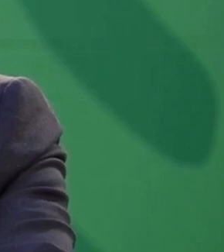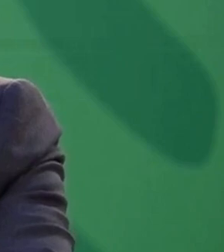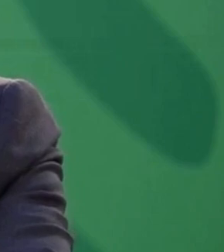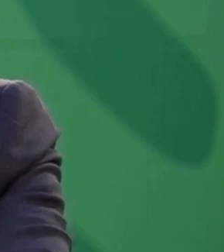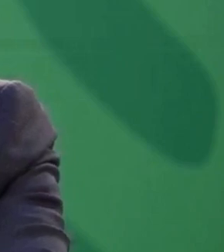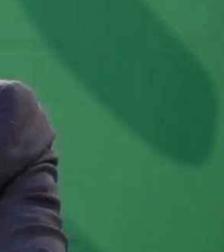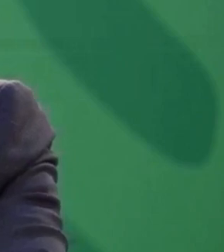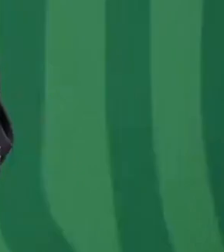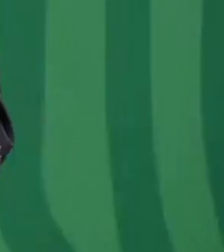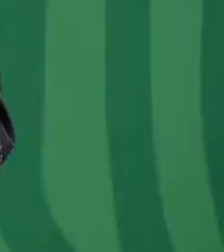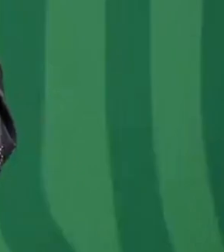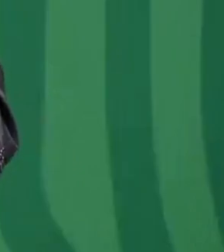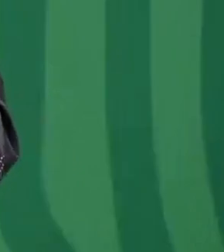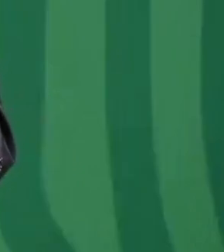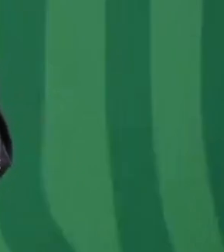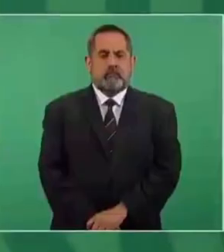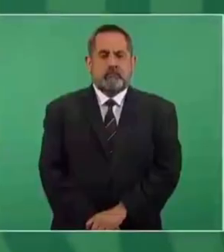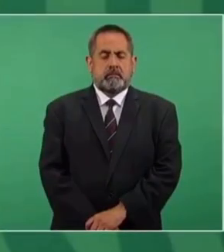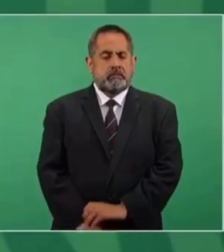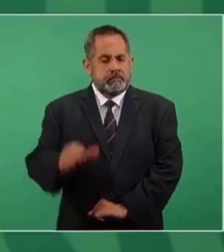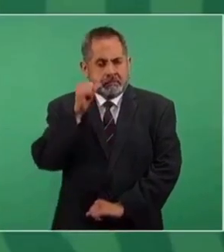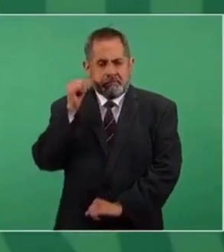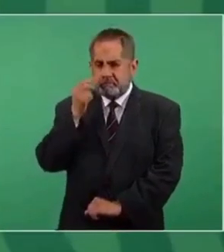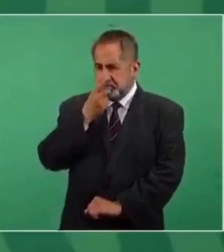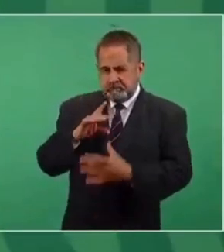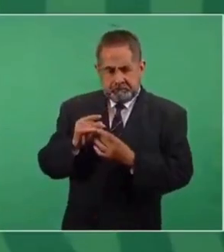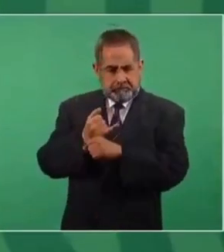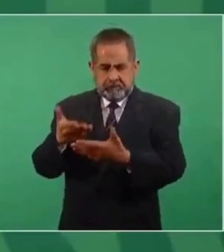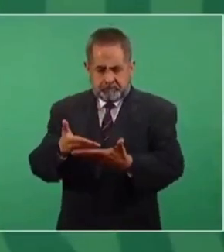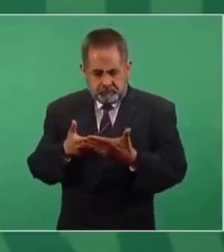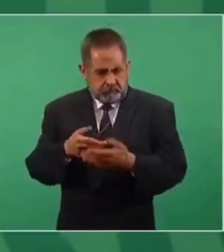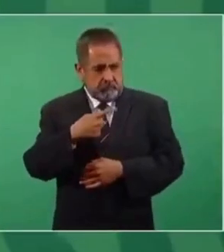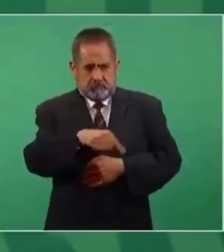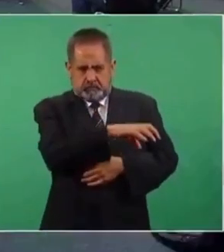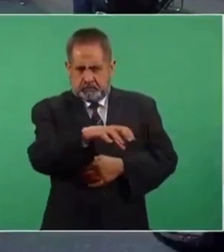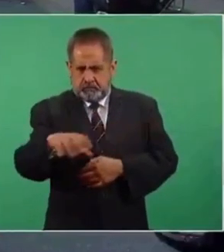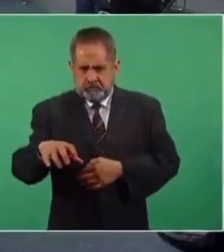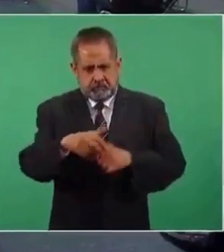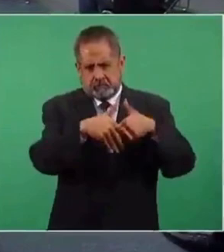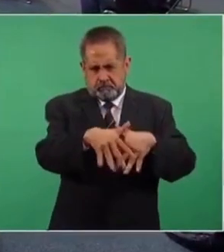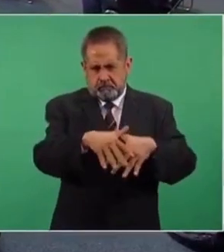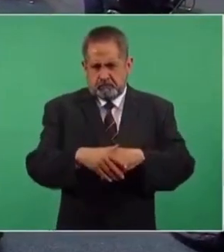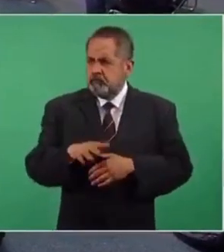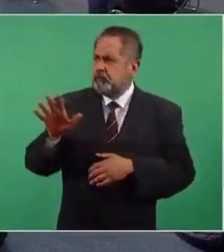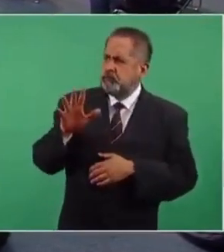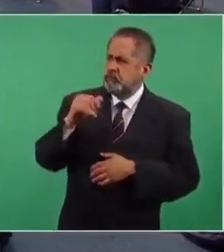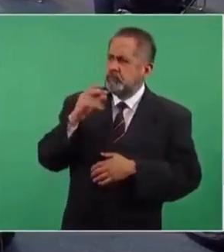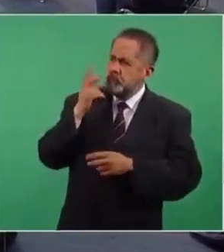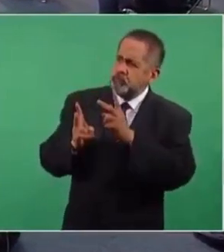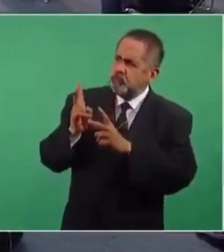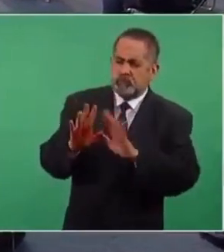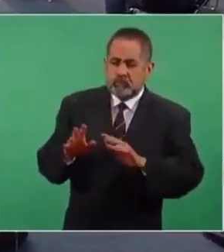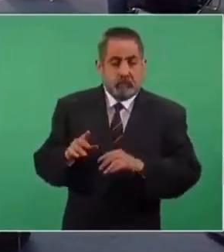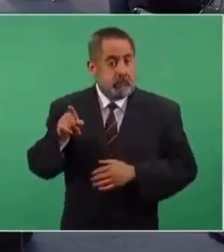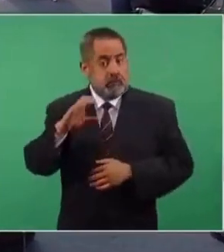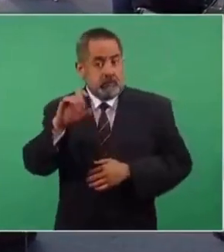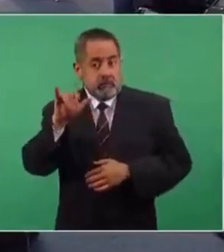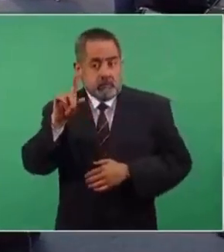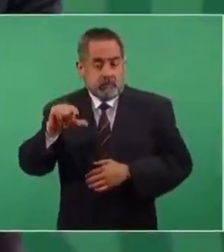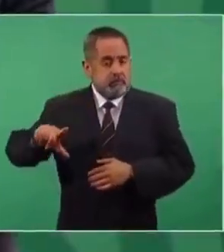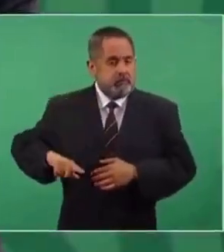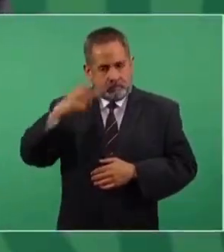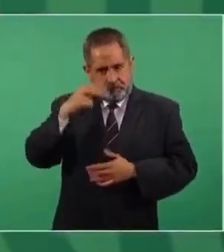no querían diálogo. Eso me gustaría también que lo aclarara Claudia. Dice que les sorprendió